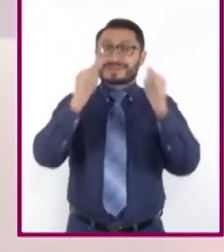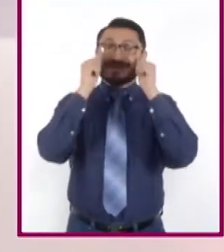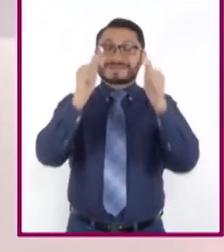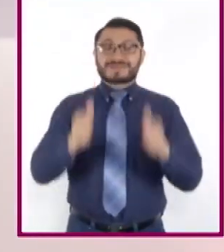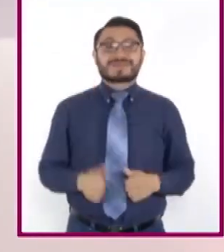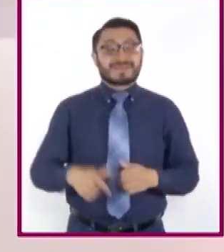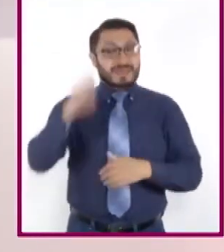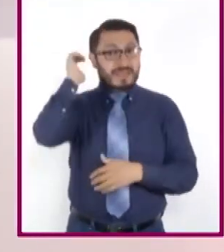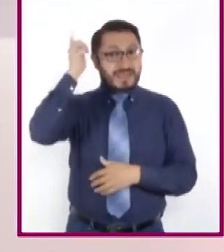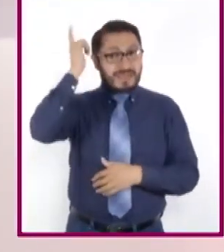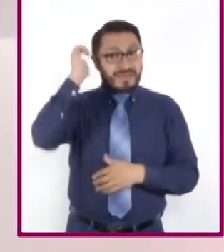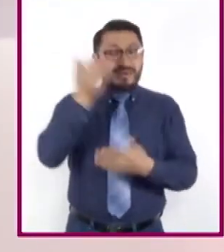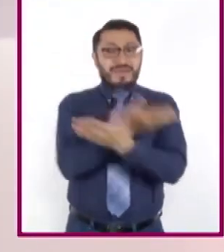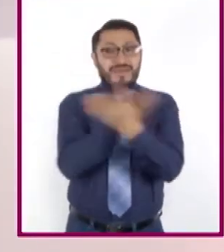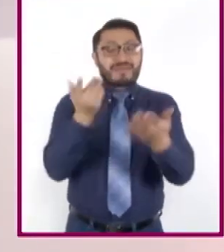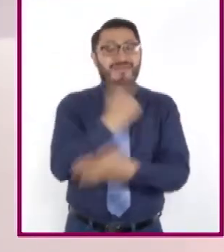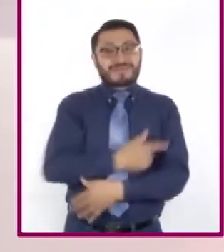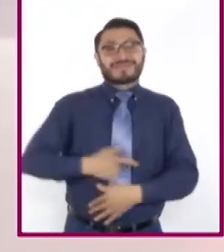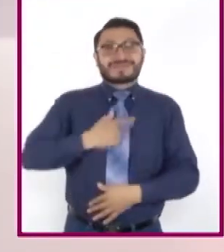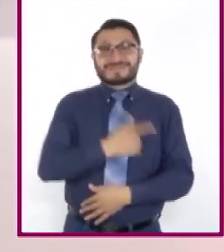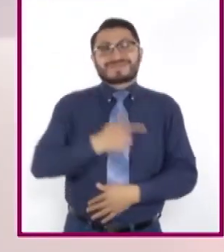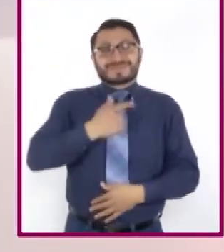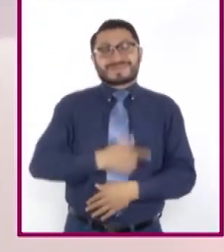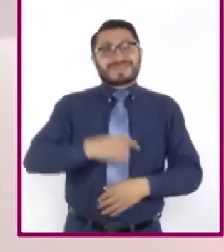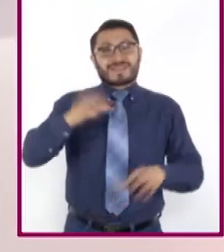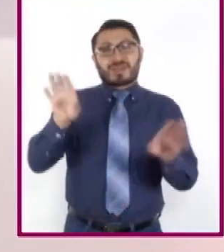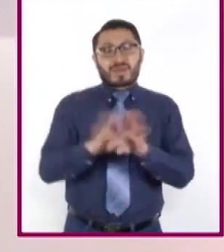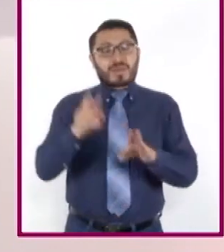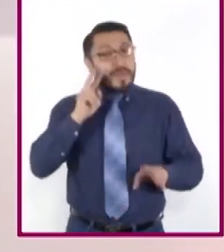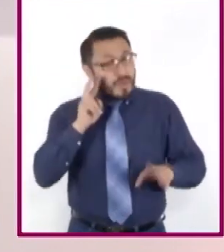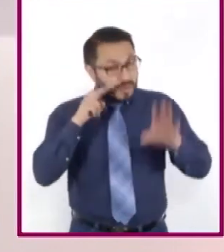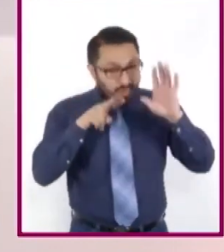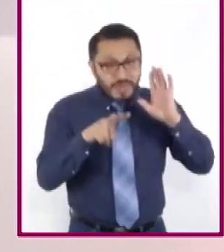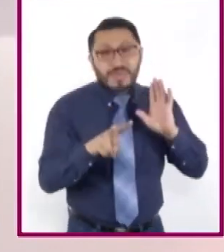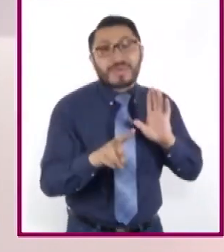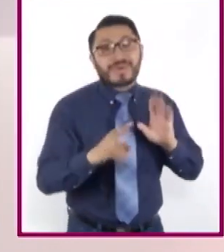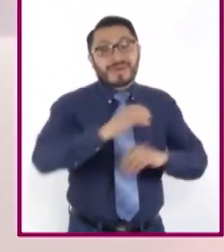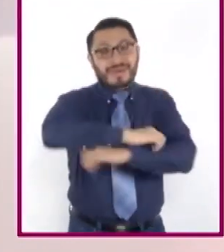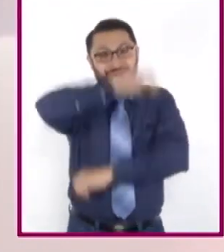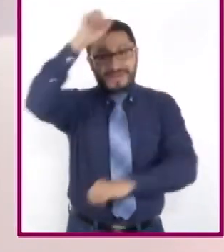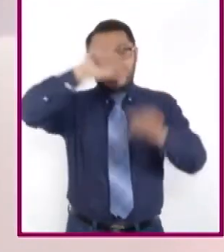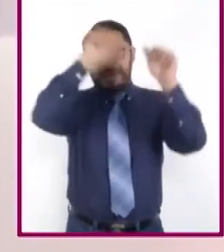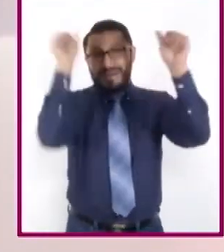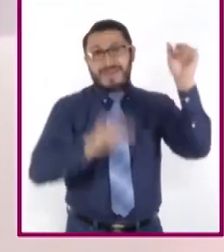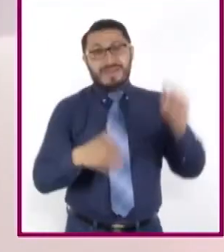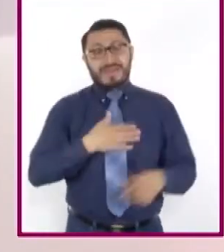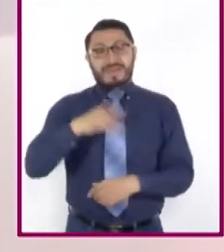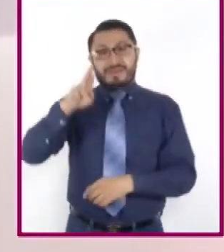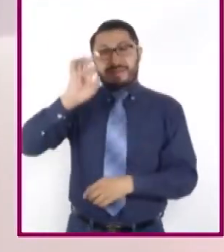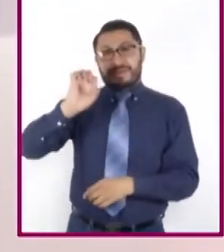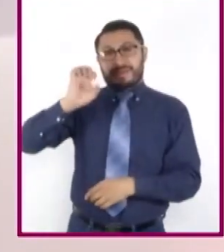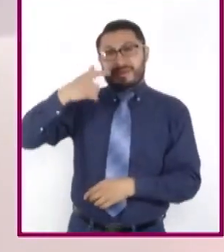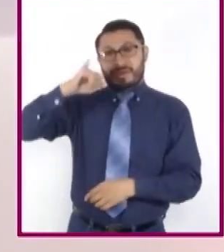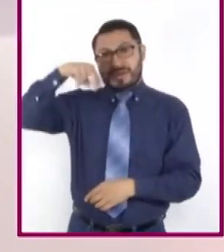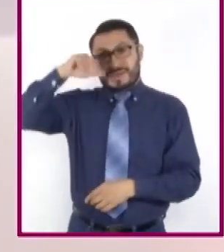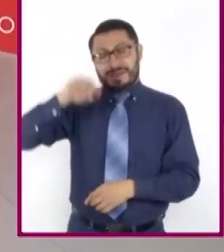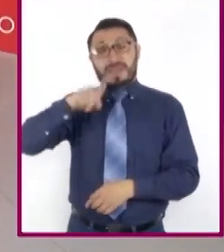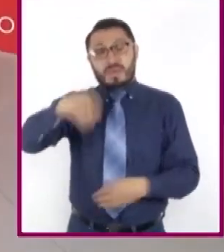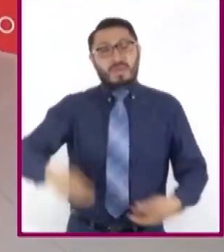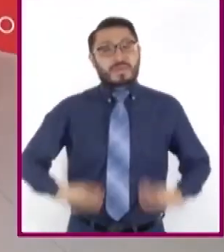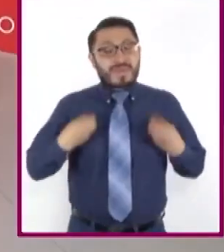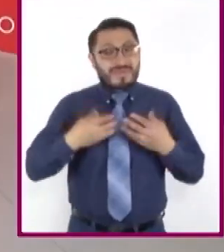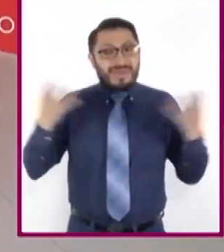Esperamos que hayan disfrutado el asomarse a la ventana del arte. Soy Regina Arias. Vive y construye con arte.